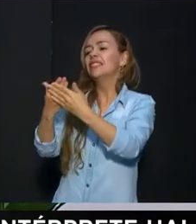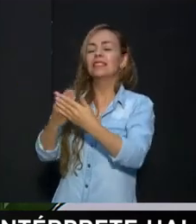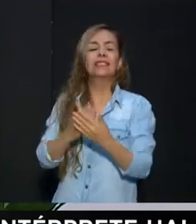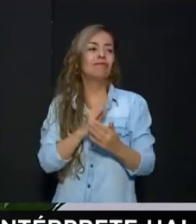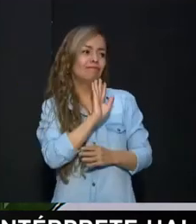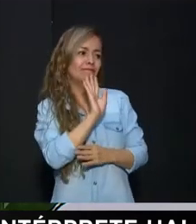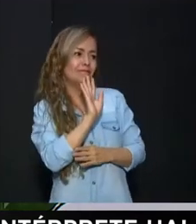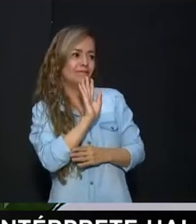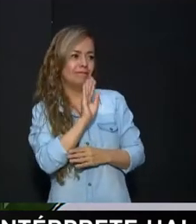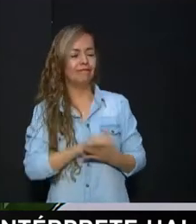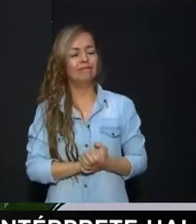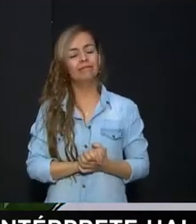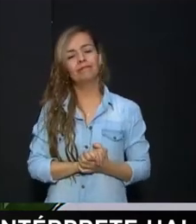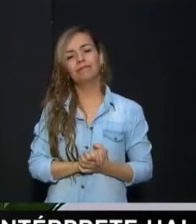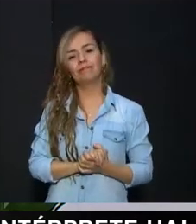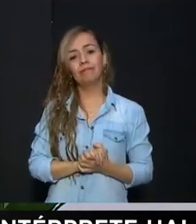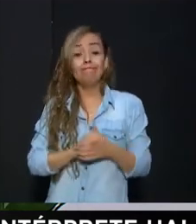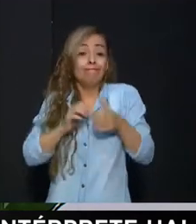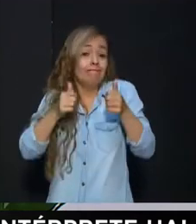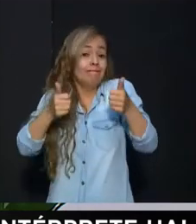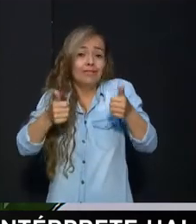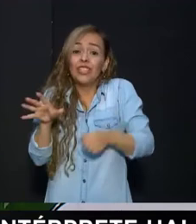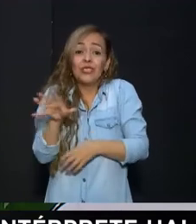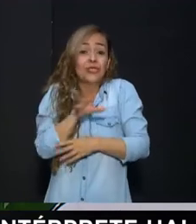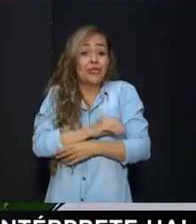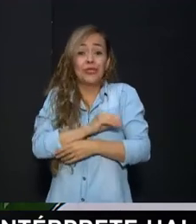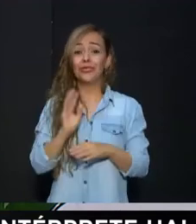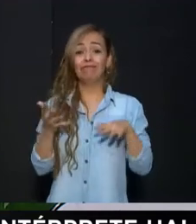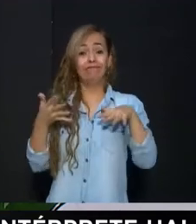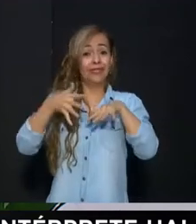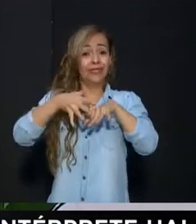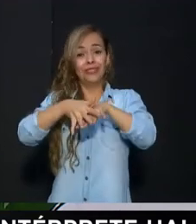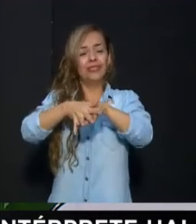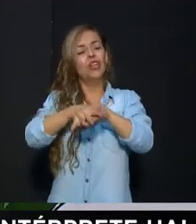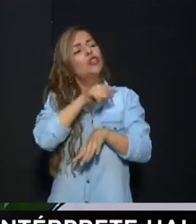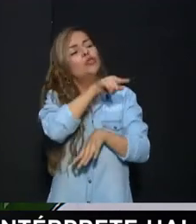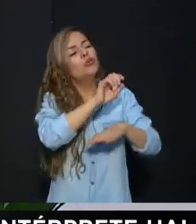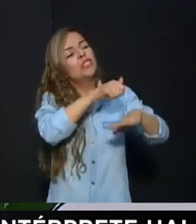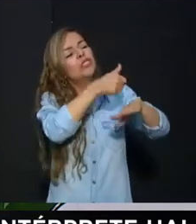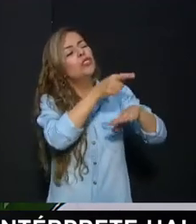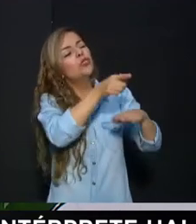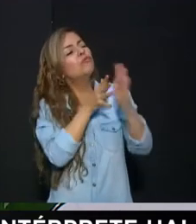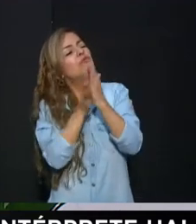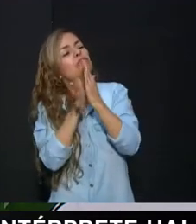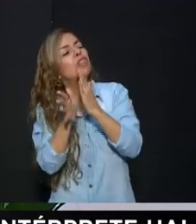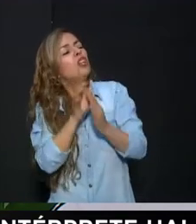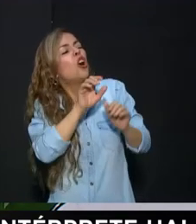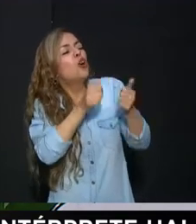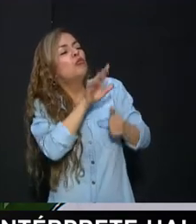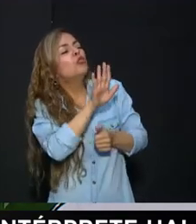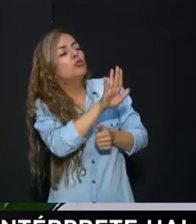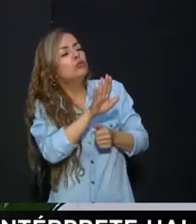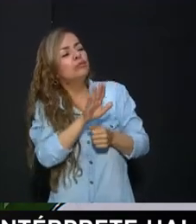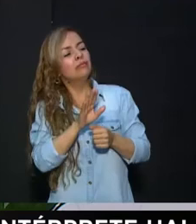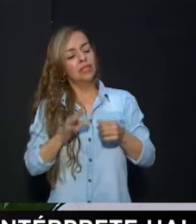luego Chao Bueno así es Todos nos estamos adaptando En este proceso ¿Usted qué dice rector? ¿Cómo va usted? ¿Cómo es usted con sus docentes Allá